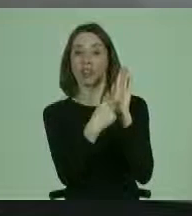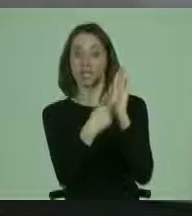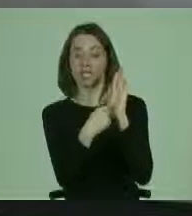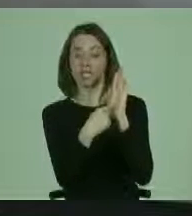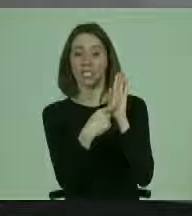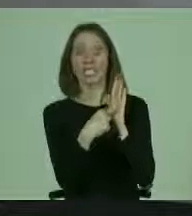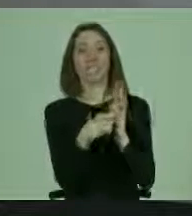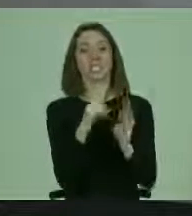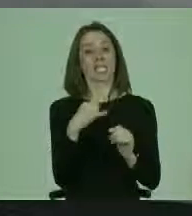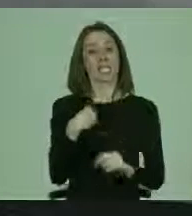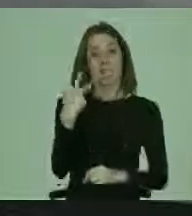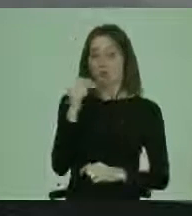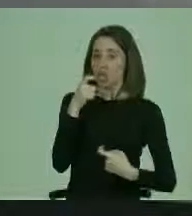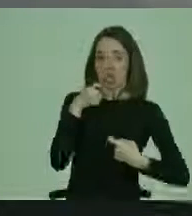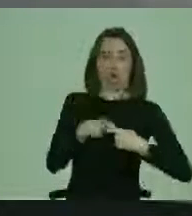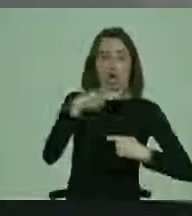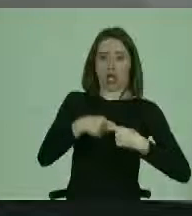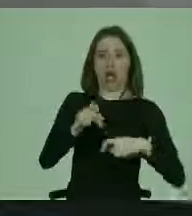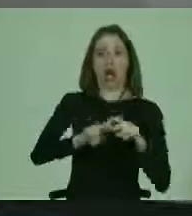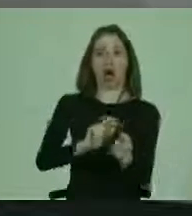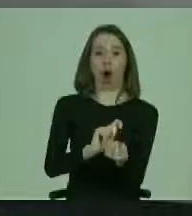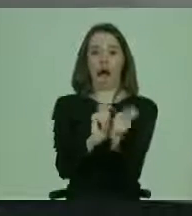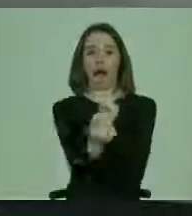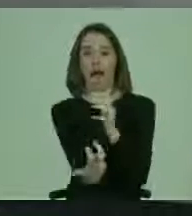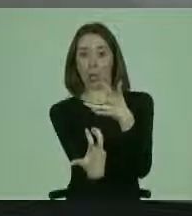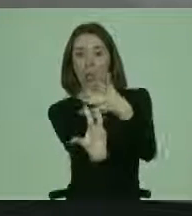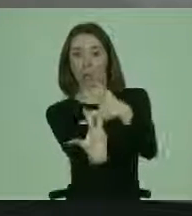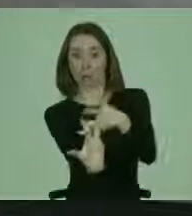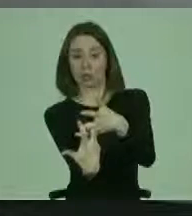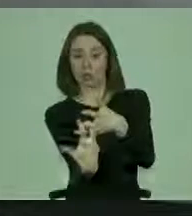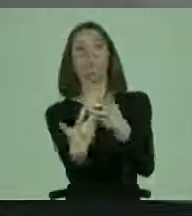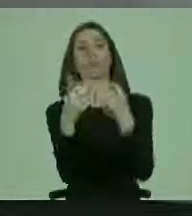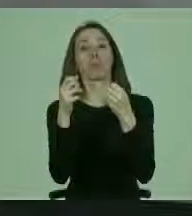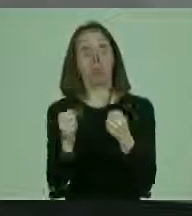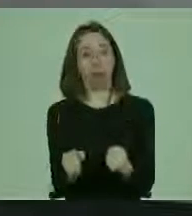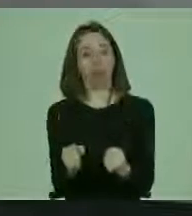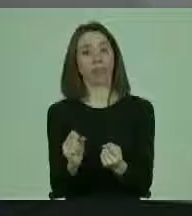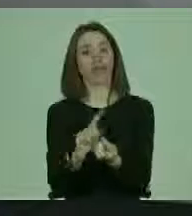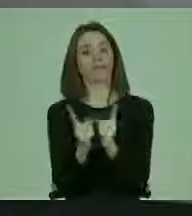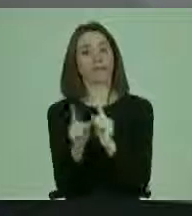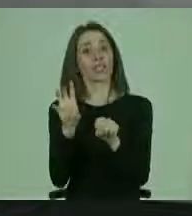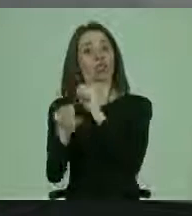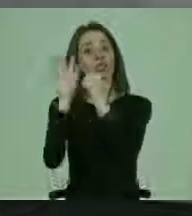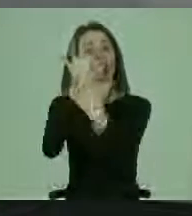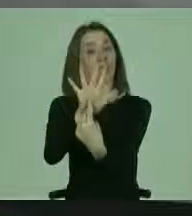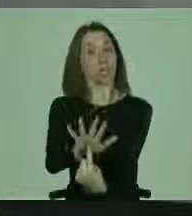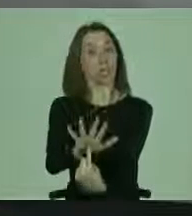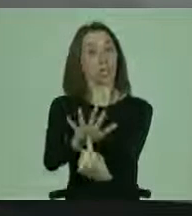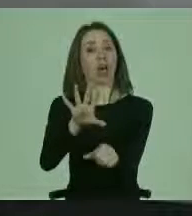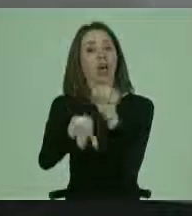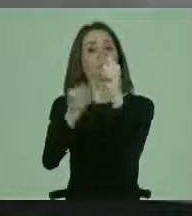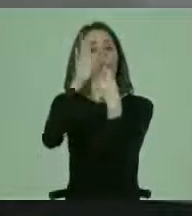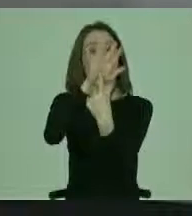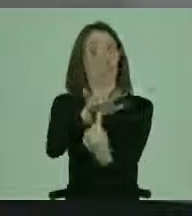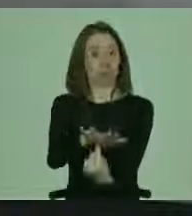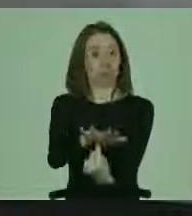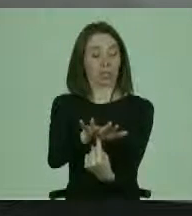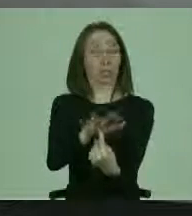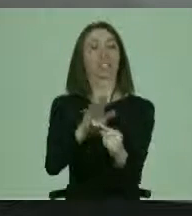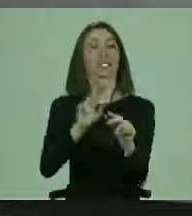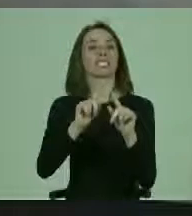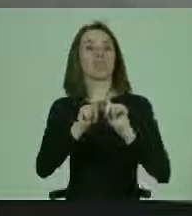denegación de ajustes razonables puede constituir discriminación. Y la discriminación entendía como toda